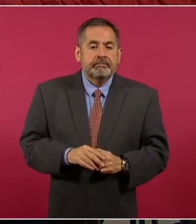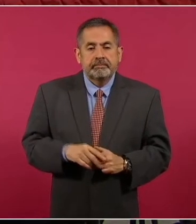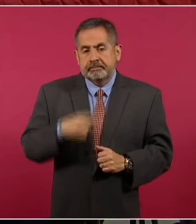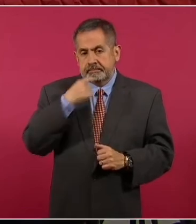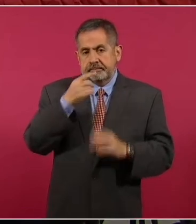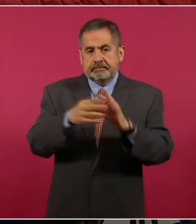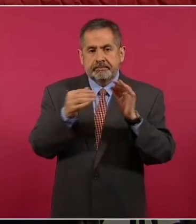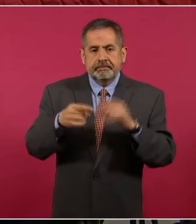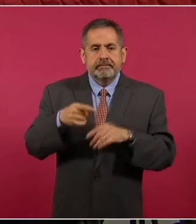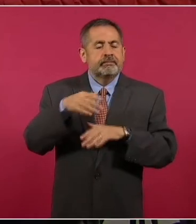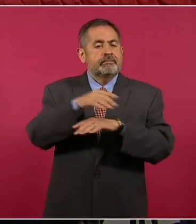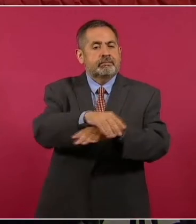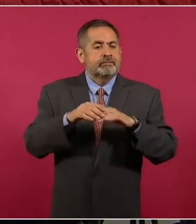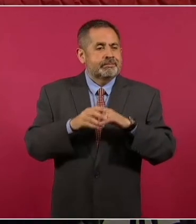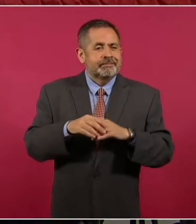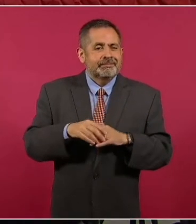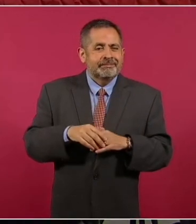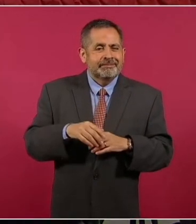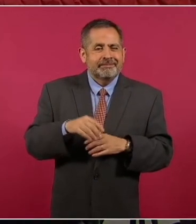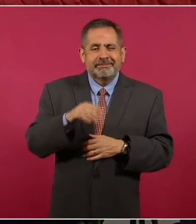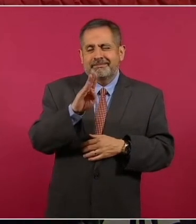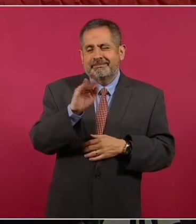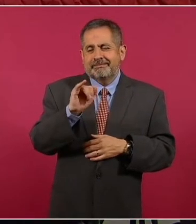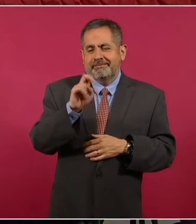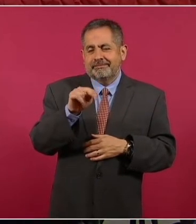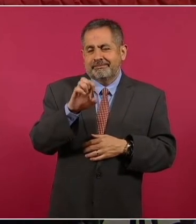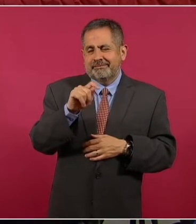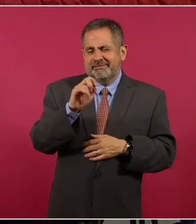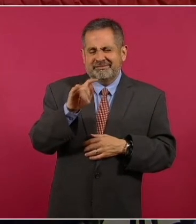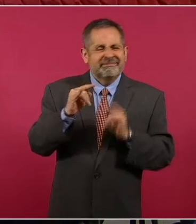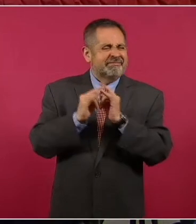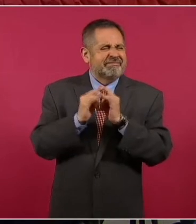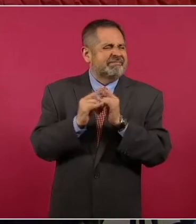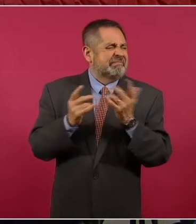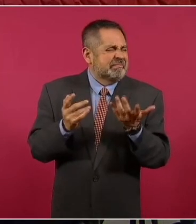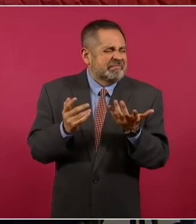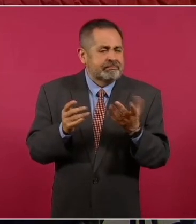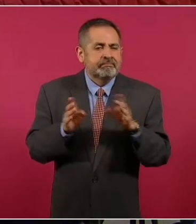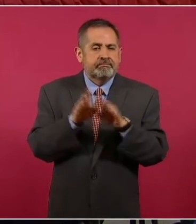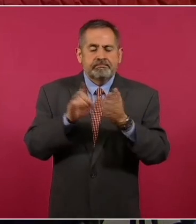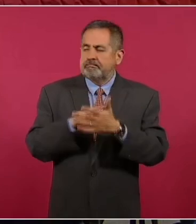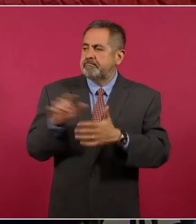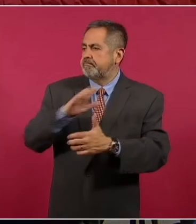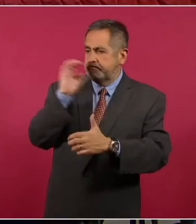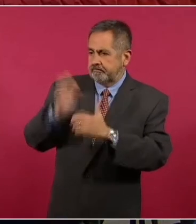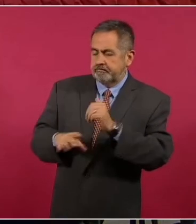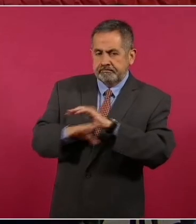solamente del tianguis del bienestar que ya se concluyó, señor presidente,